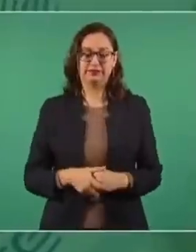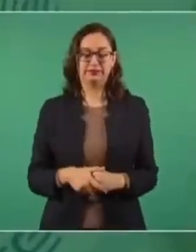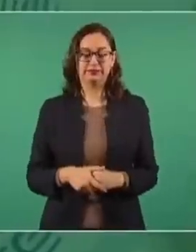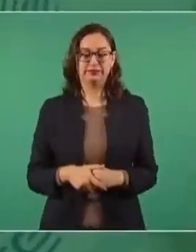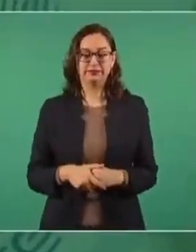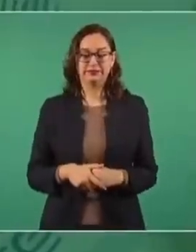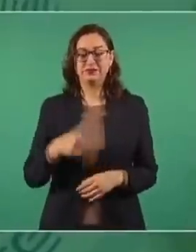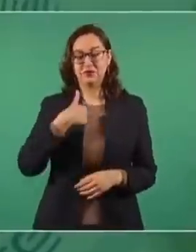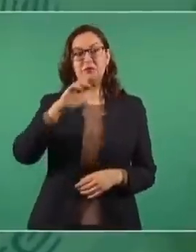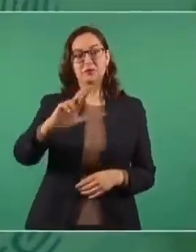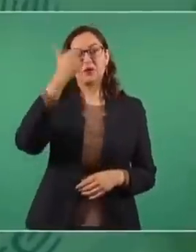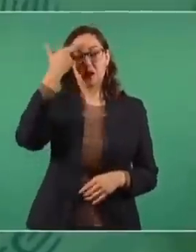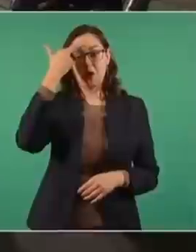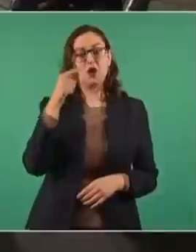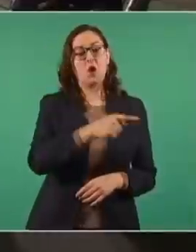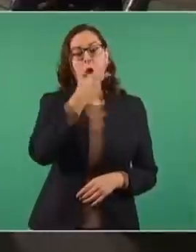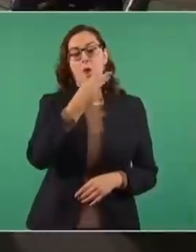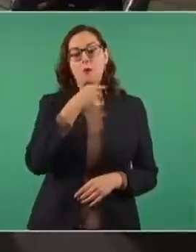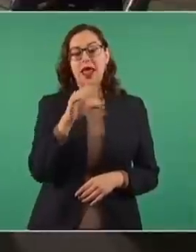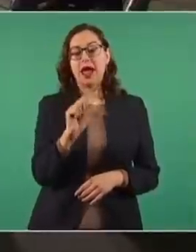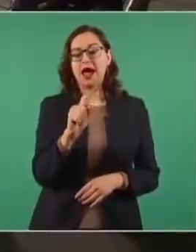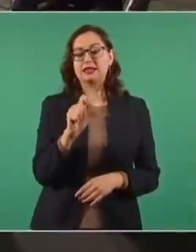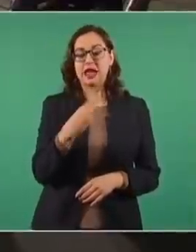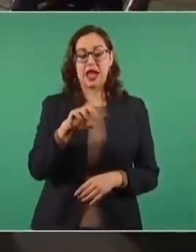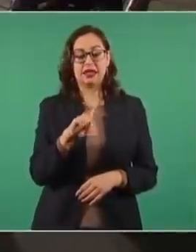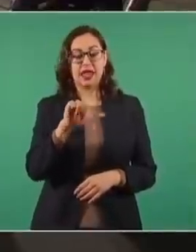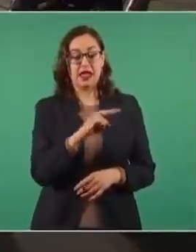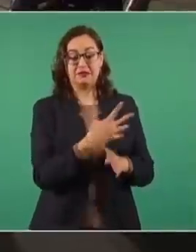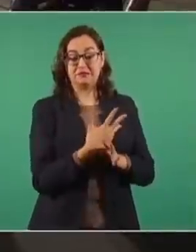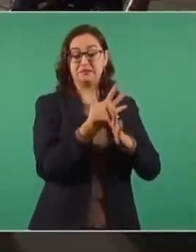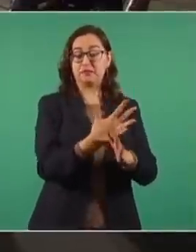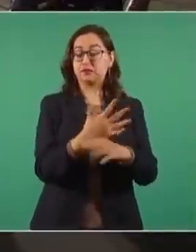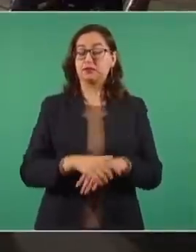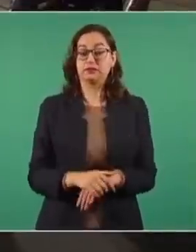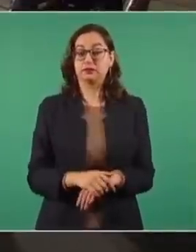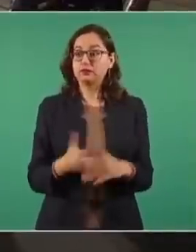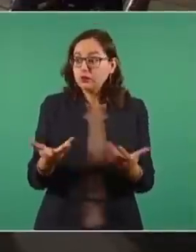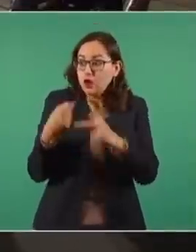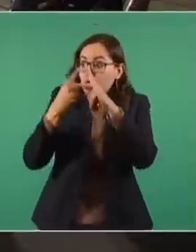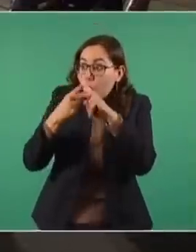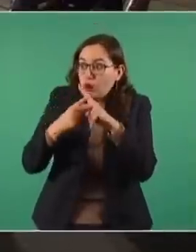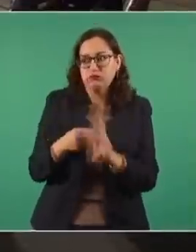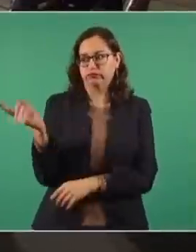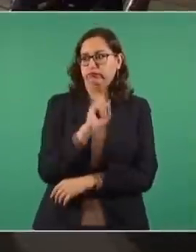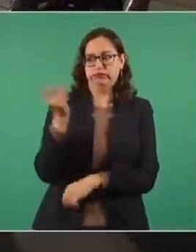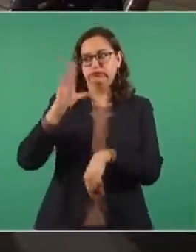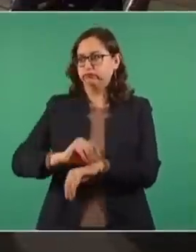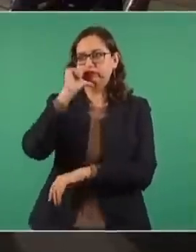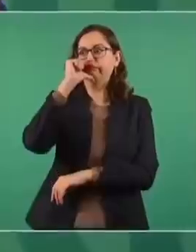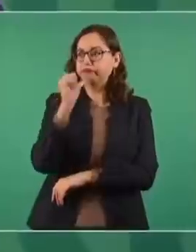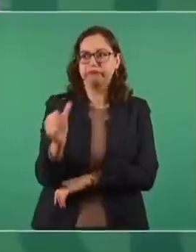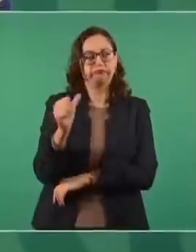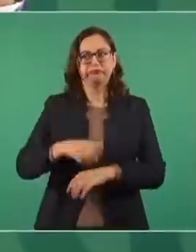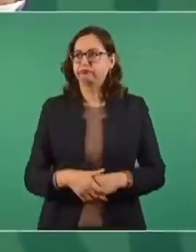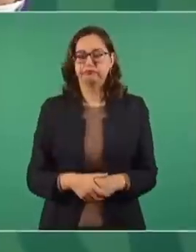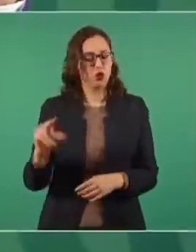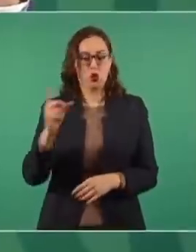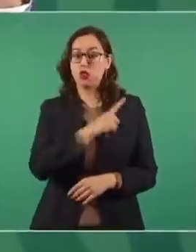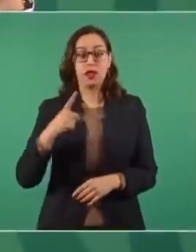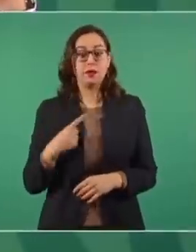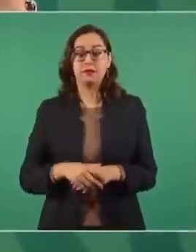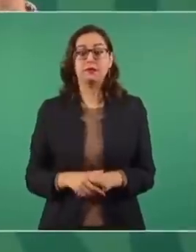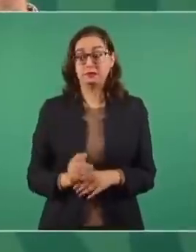Me acuerdo que en ese entonces declaró Jorge Castañeda. No vayan a permitir lo del voto por voto. Porque